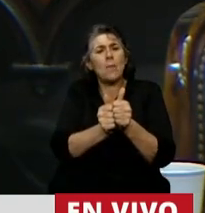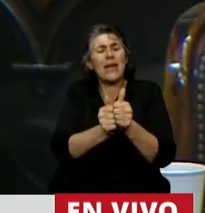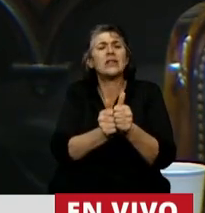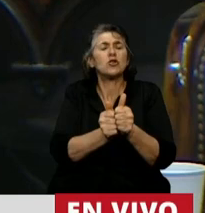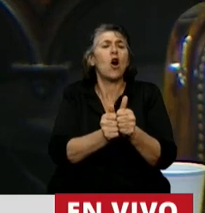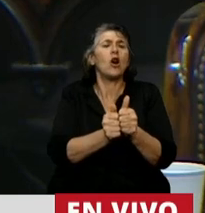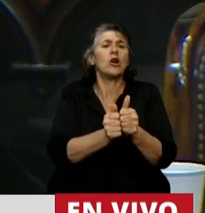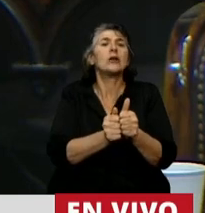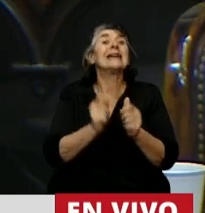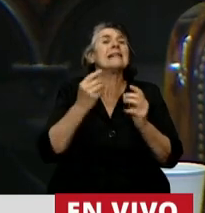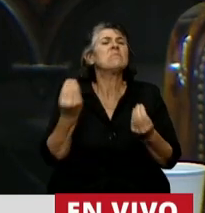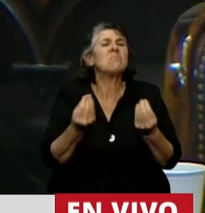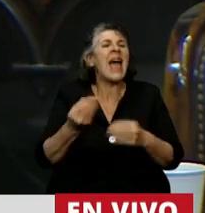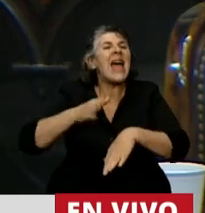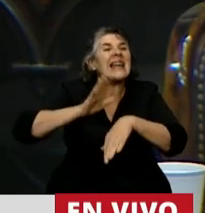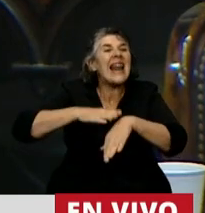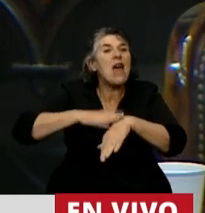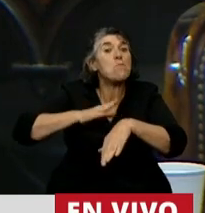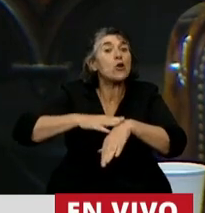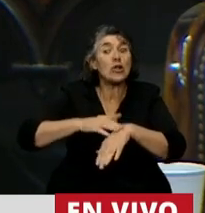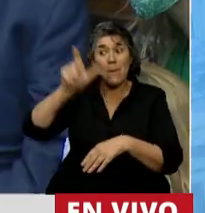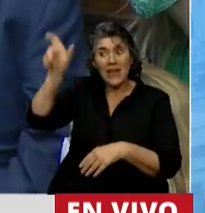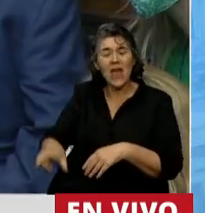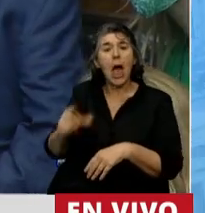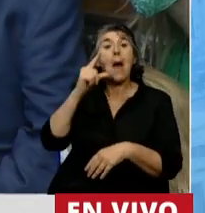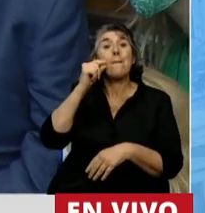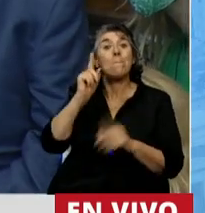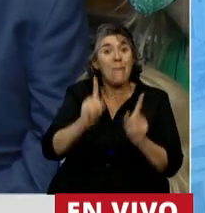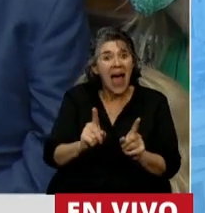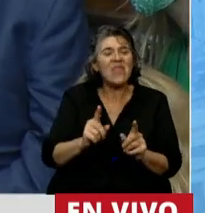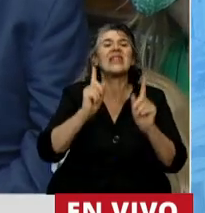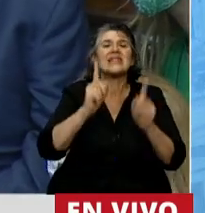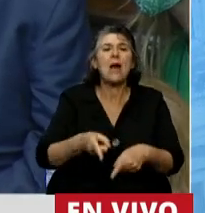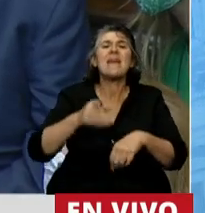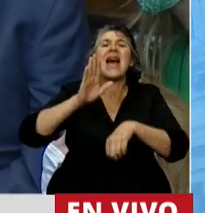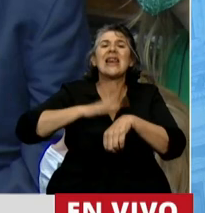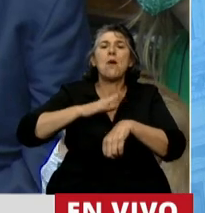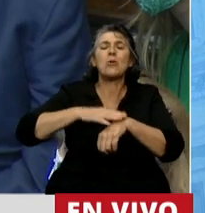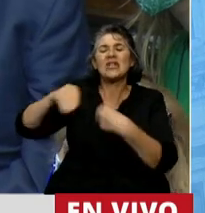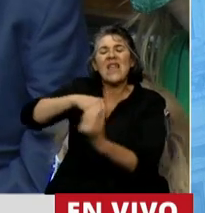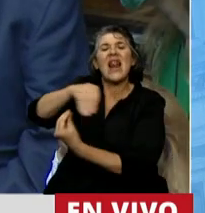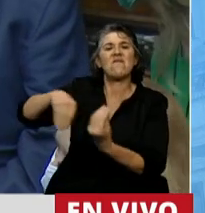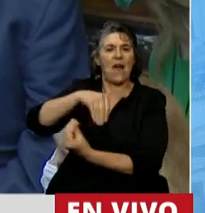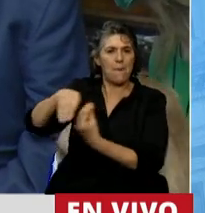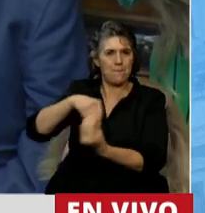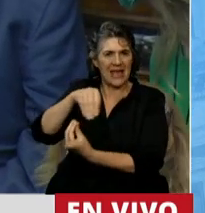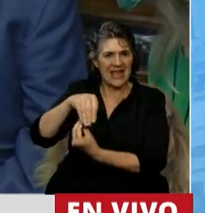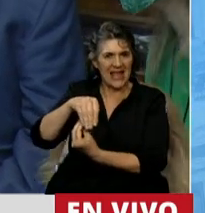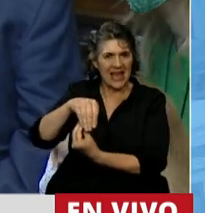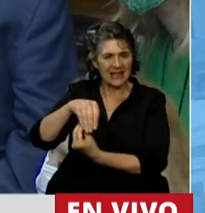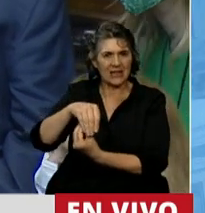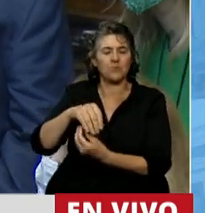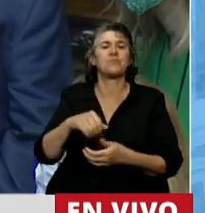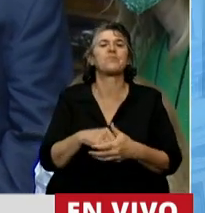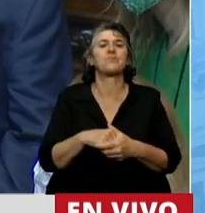no se ha dicho aquí, la responsabilidad de los padres y de las familias, no hay acción más violenta contra un ser